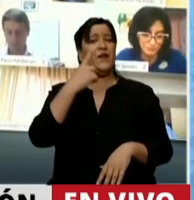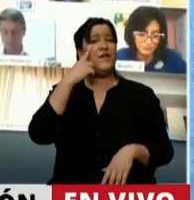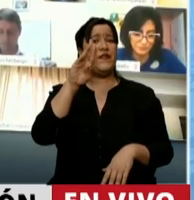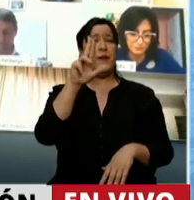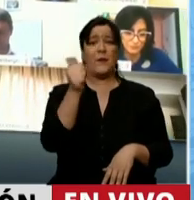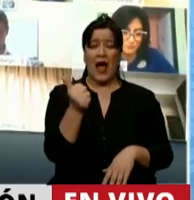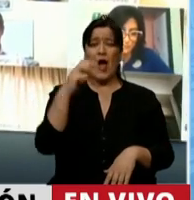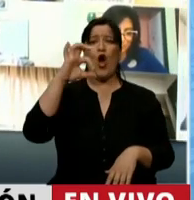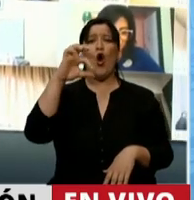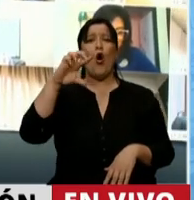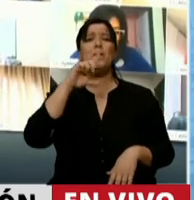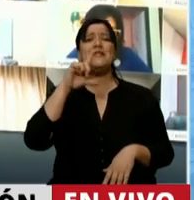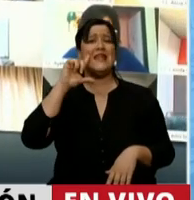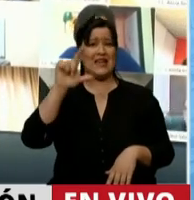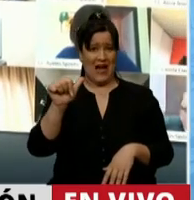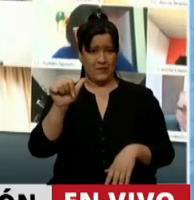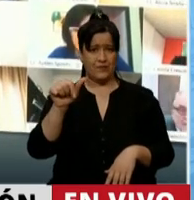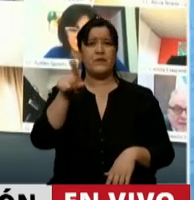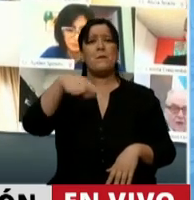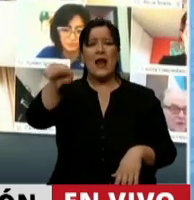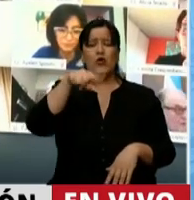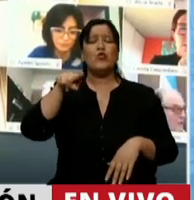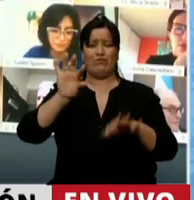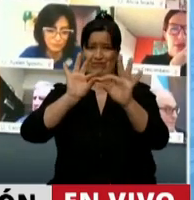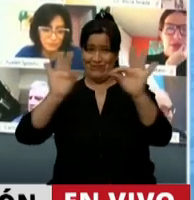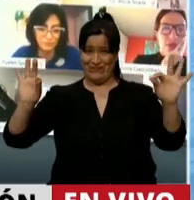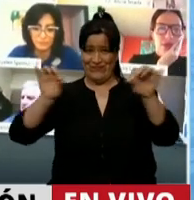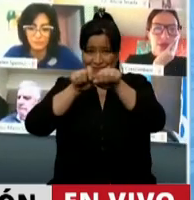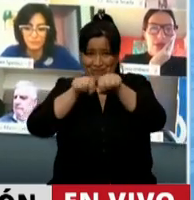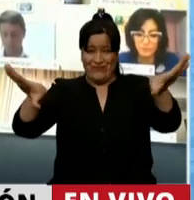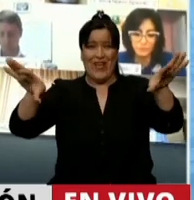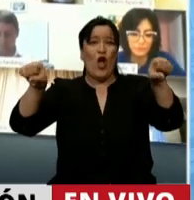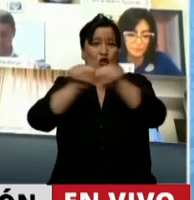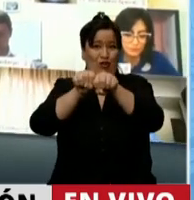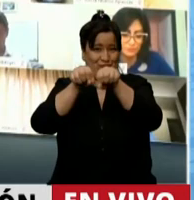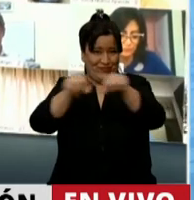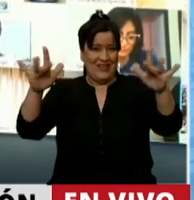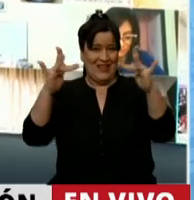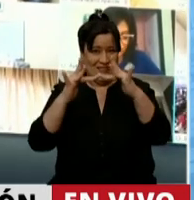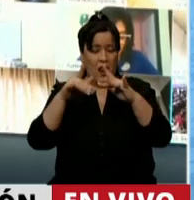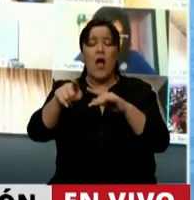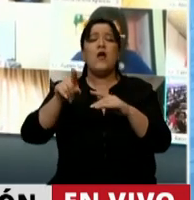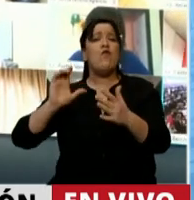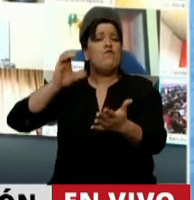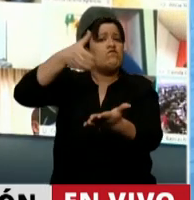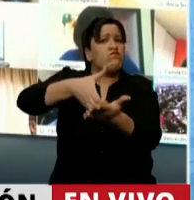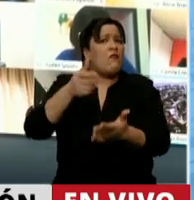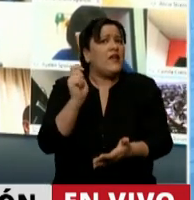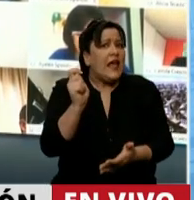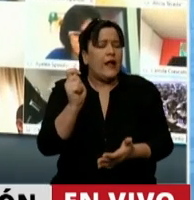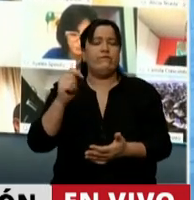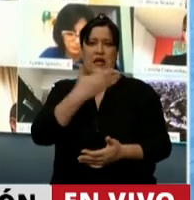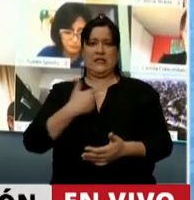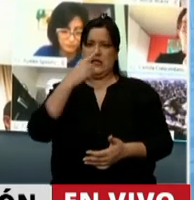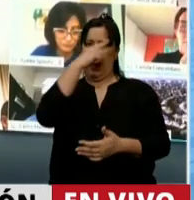para que ustedes sepan y entiendan, es una red federal donde la inversión fuerte la hace el Estado Nacional.